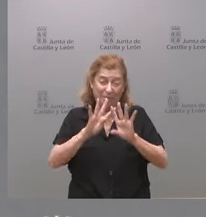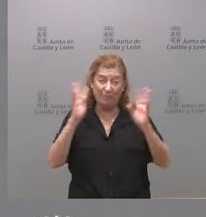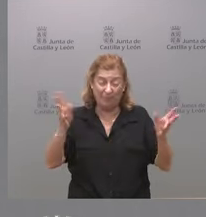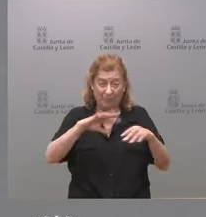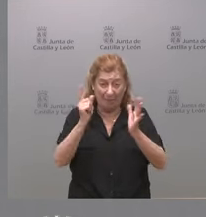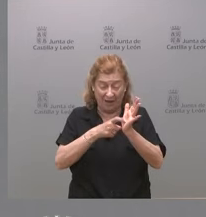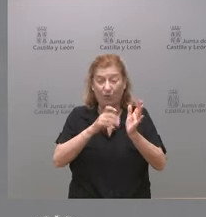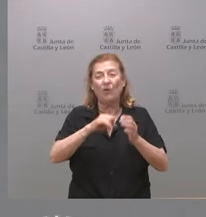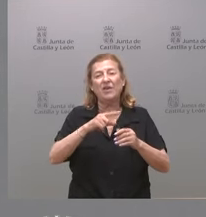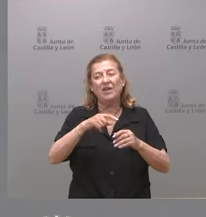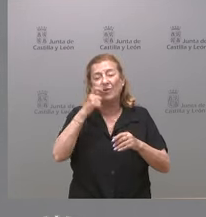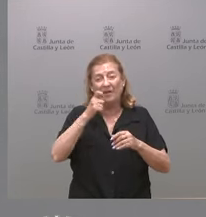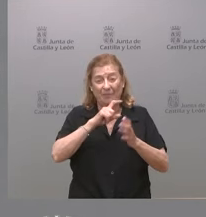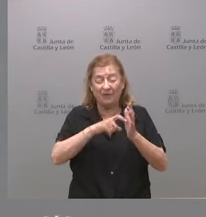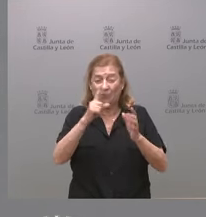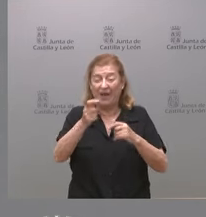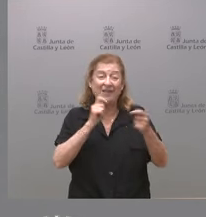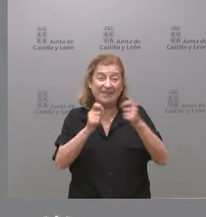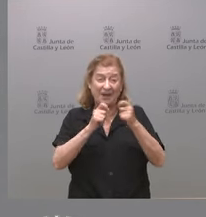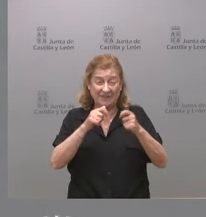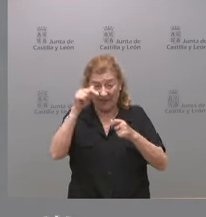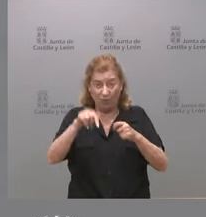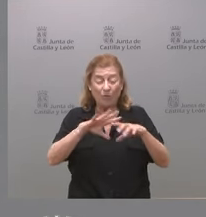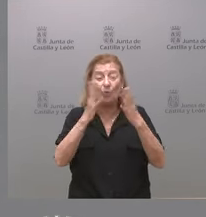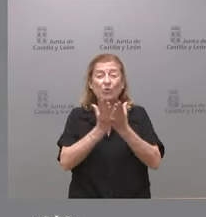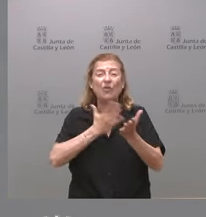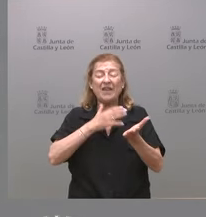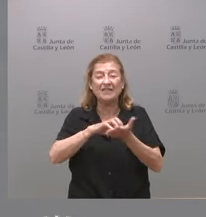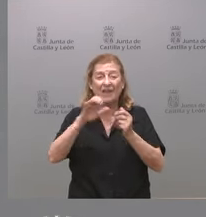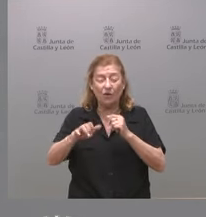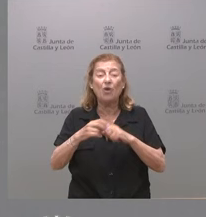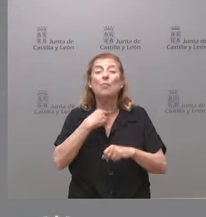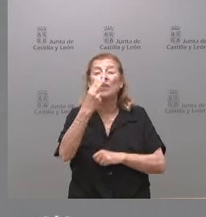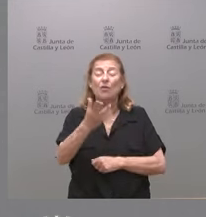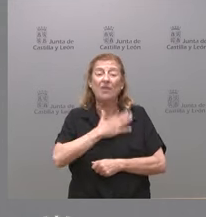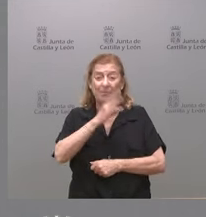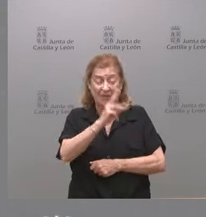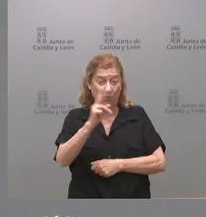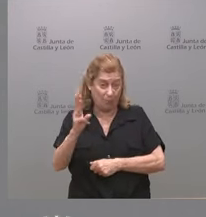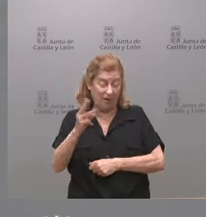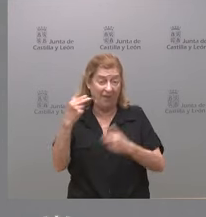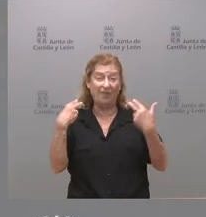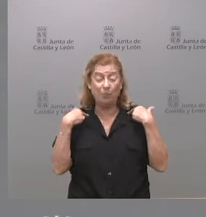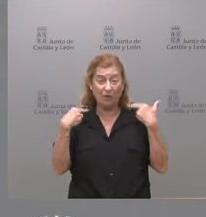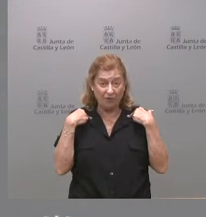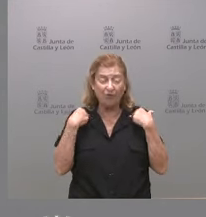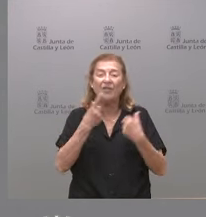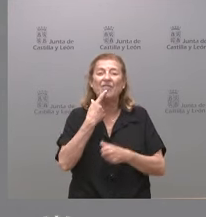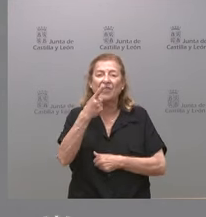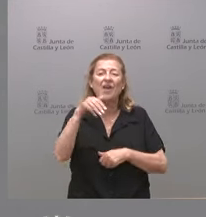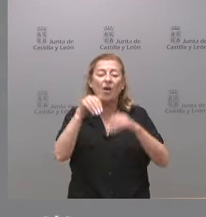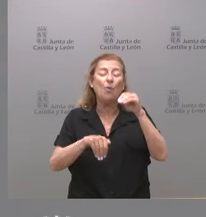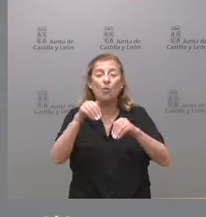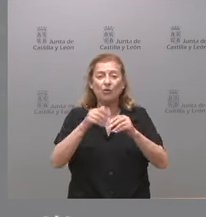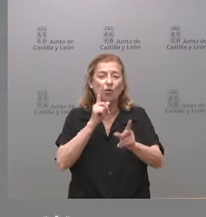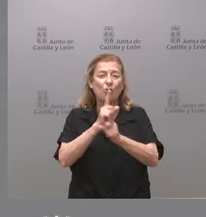y que se reproduce o no y además en una entrevista en el mundo de Castilla y León el portavoz del partido popular en la diputación argumentó su voto en contra